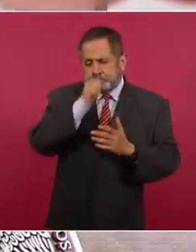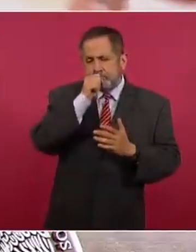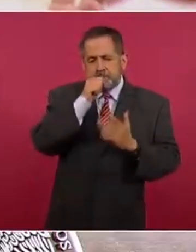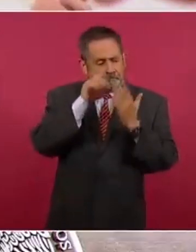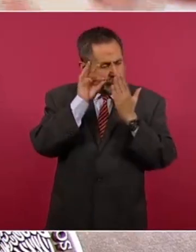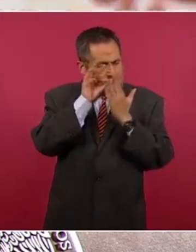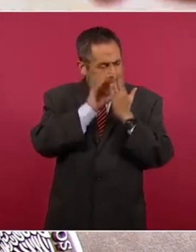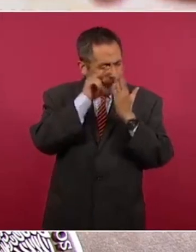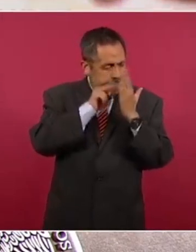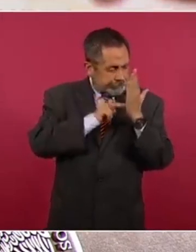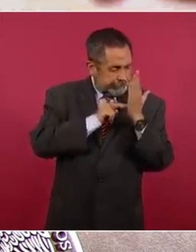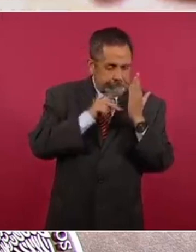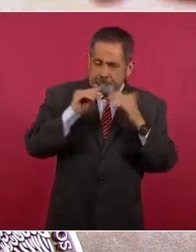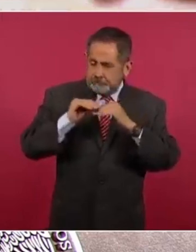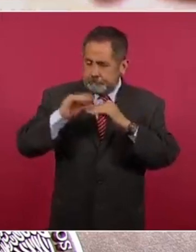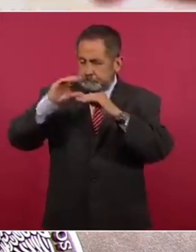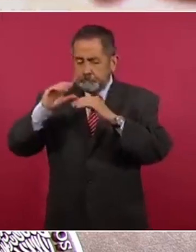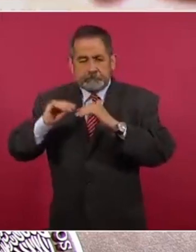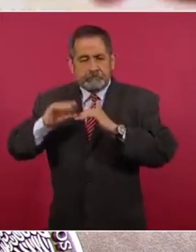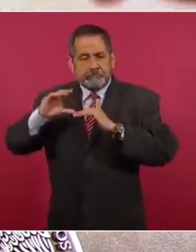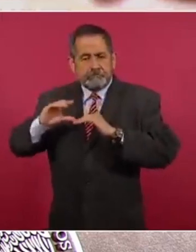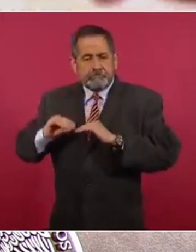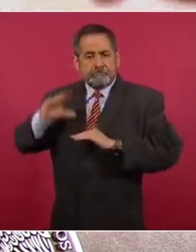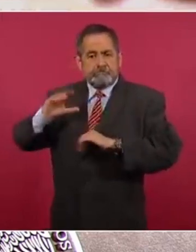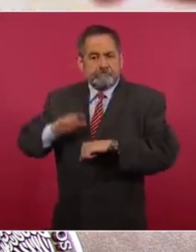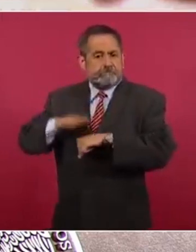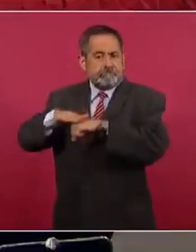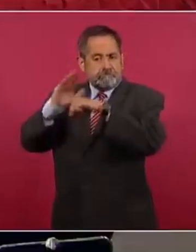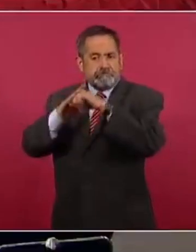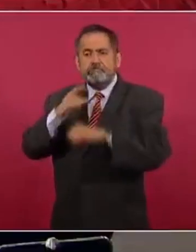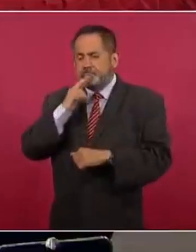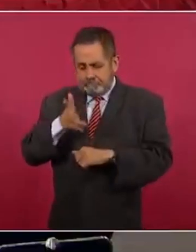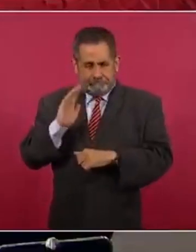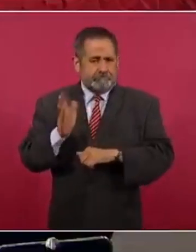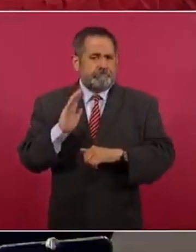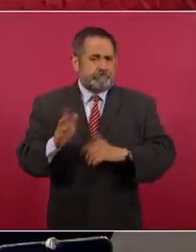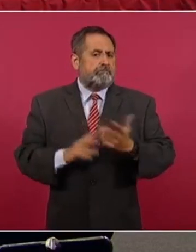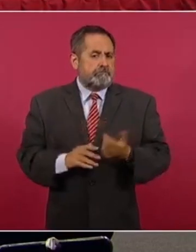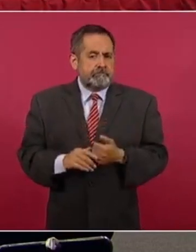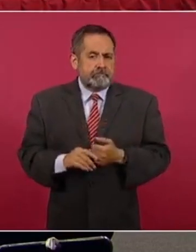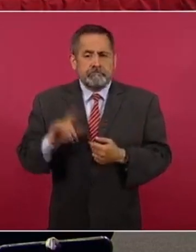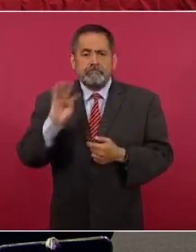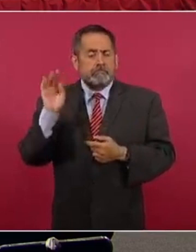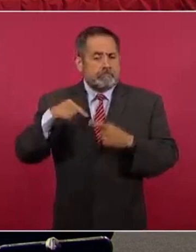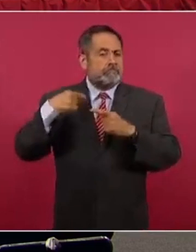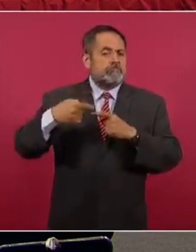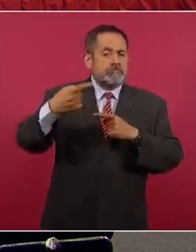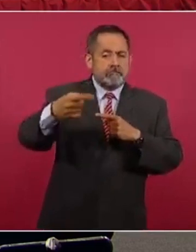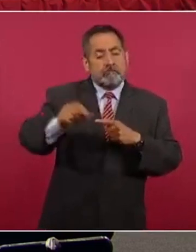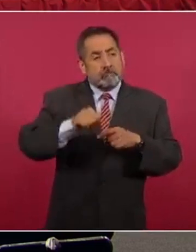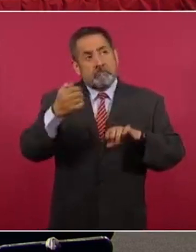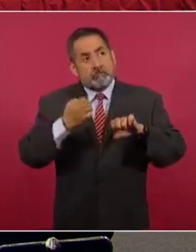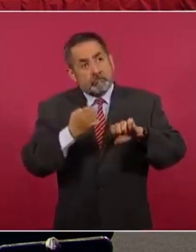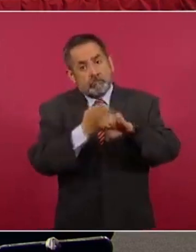estos rubros se va avanzando también ya después cada vez los siguientes estados. intención es